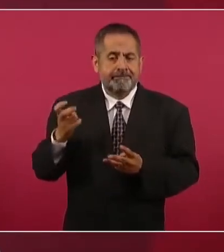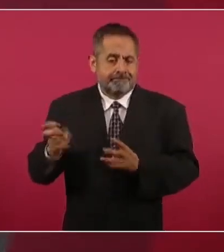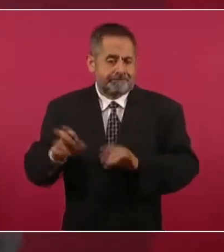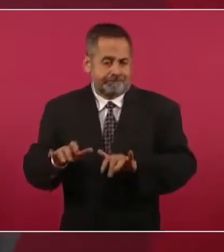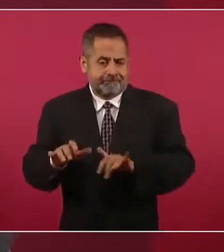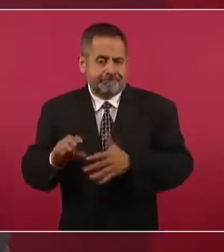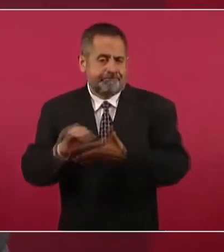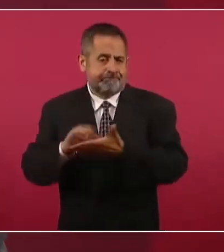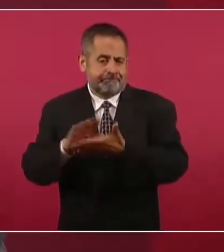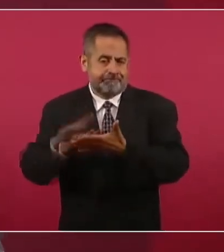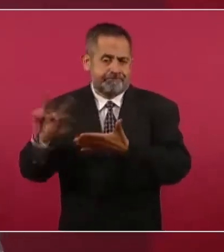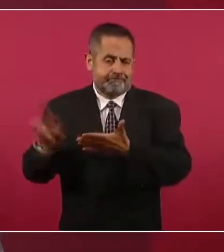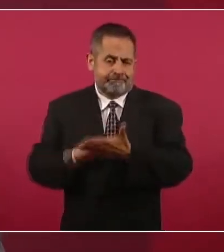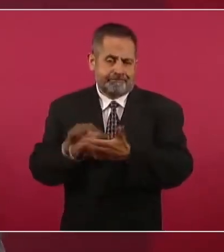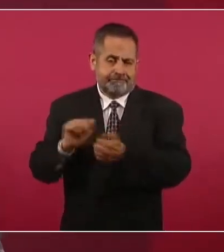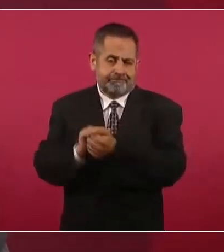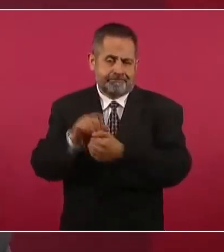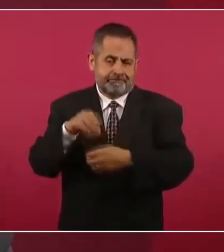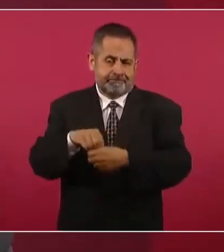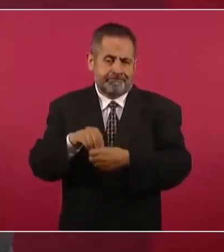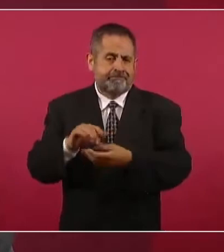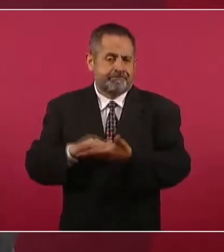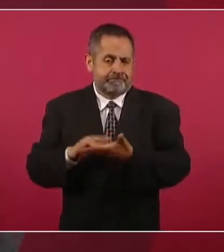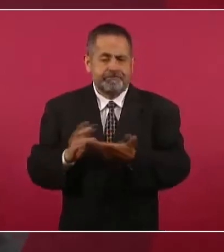esto lleva algunos días.